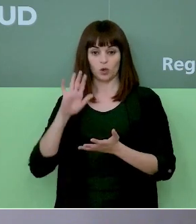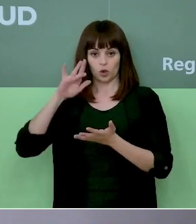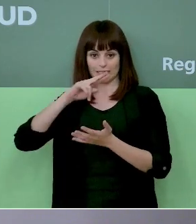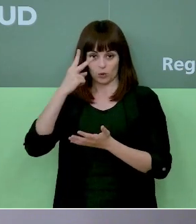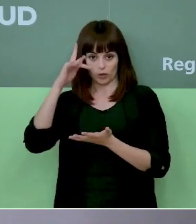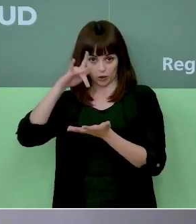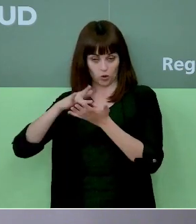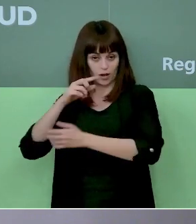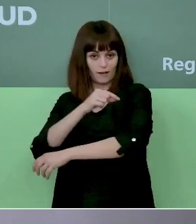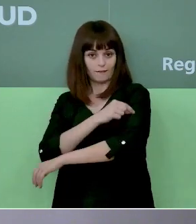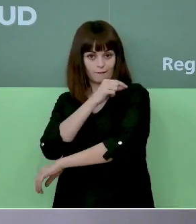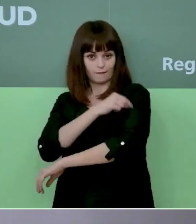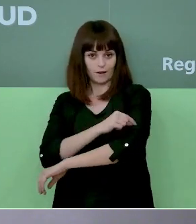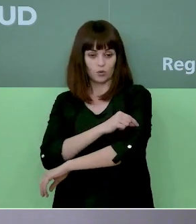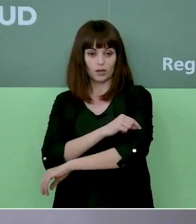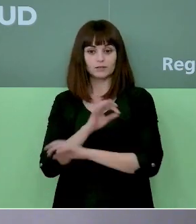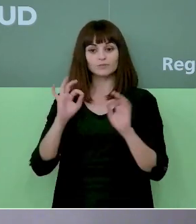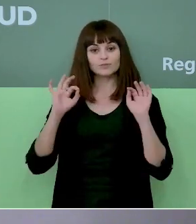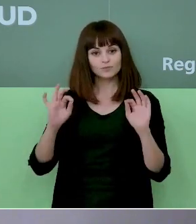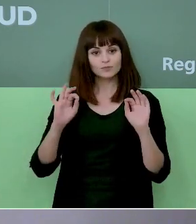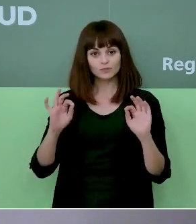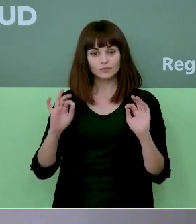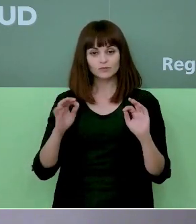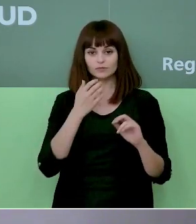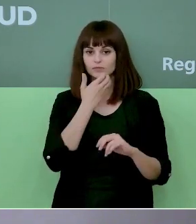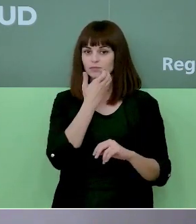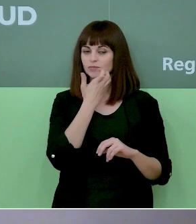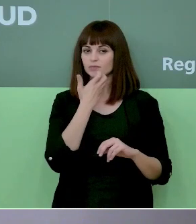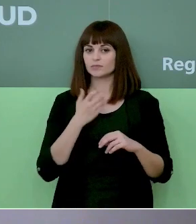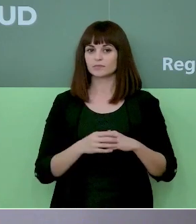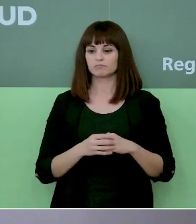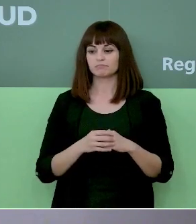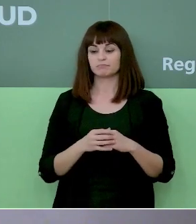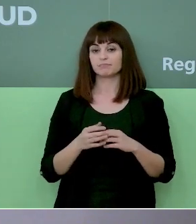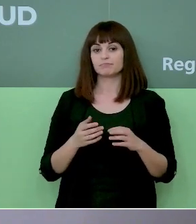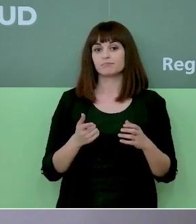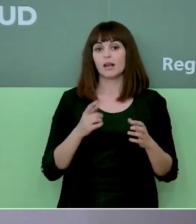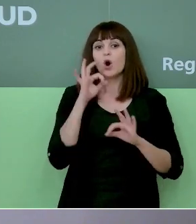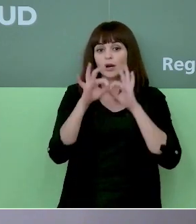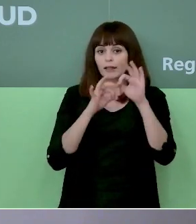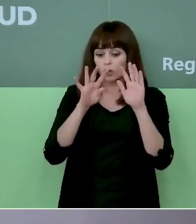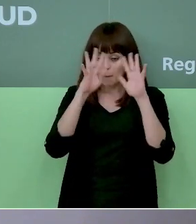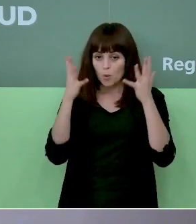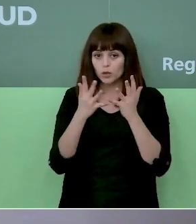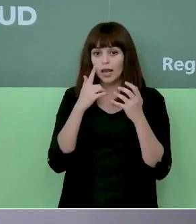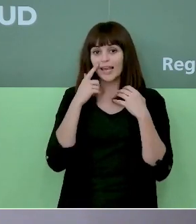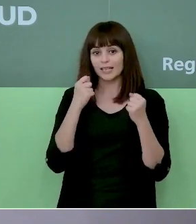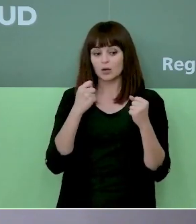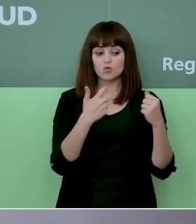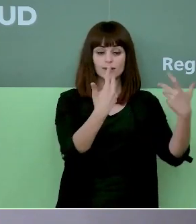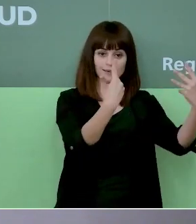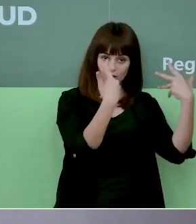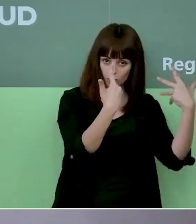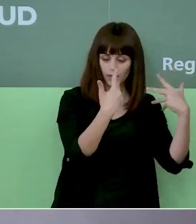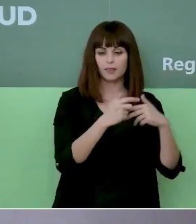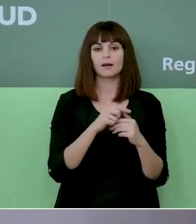dosis de la pauta de una vacuna en concreto por características, o sea, por las recomendaciones de la Organización Mundial de la Salud, por las recomendaciones